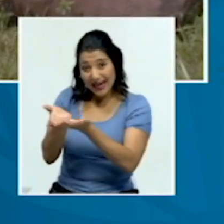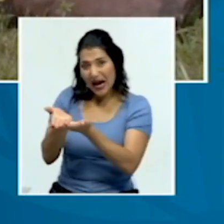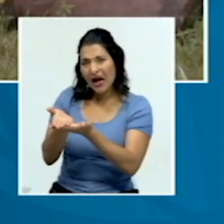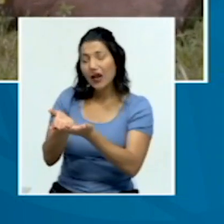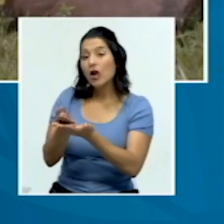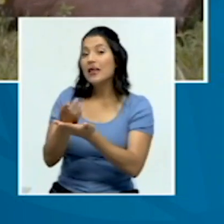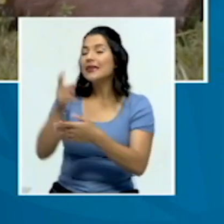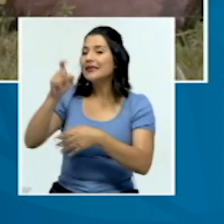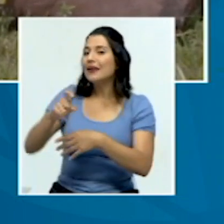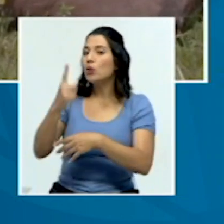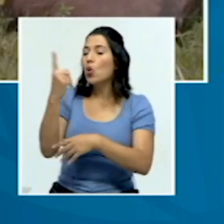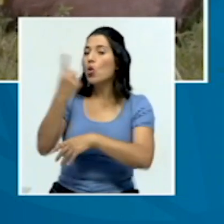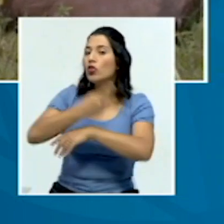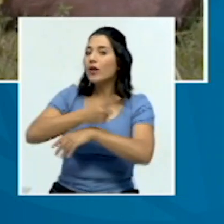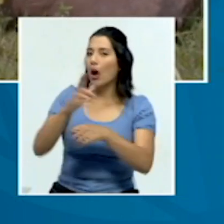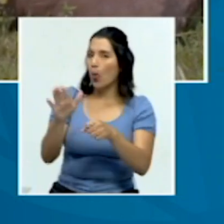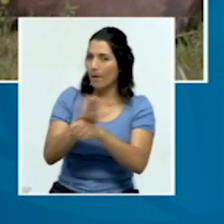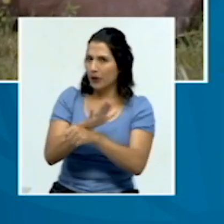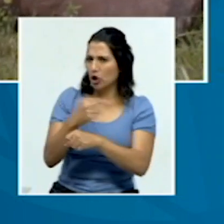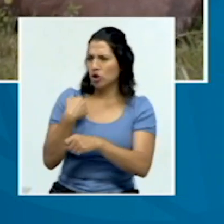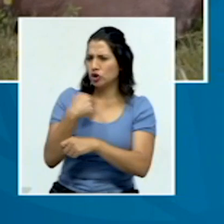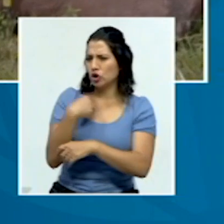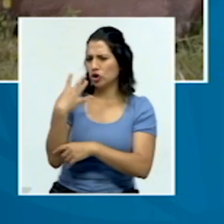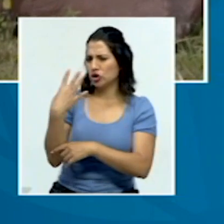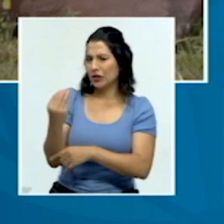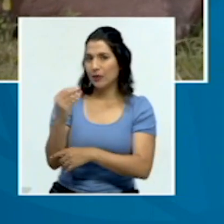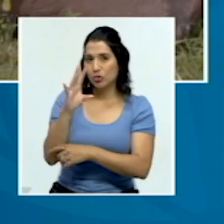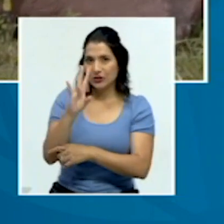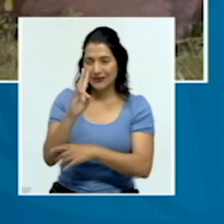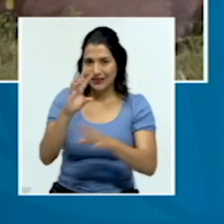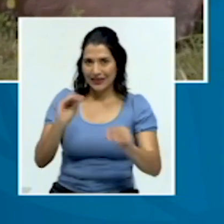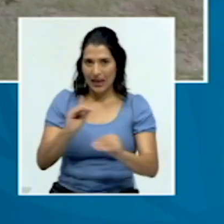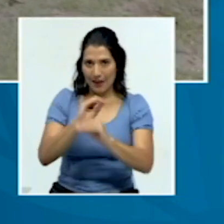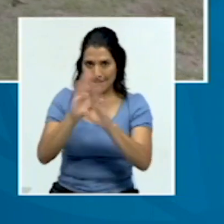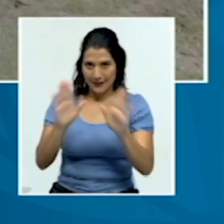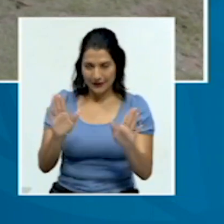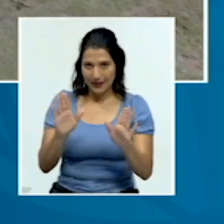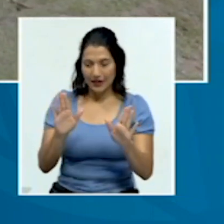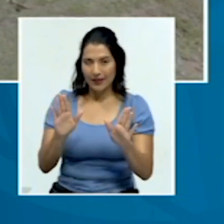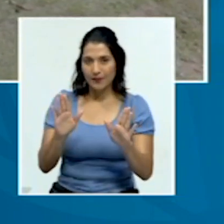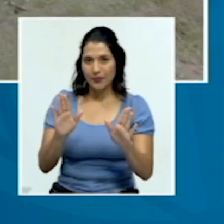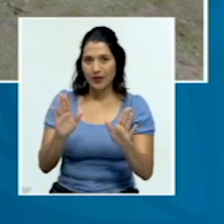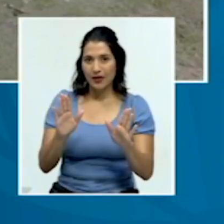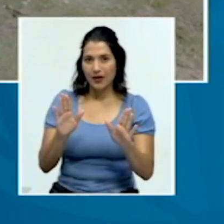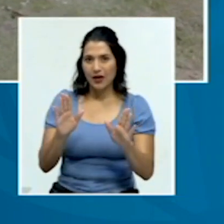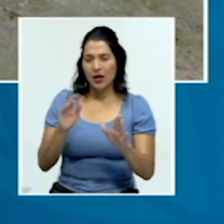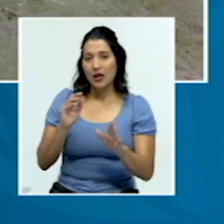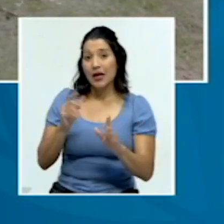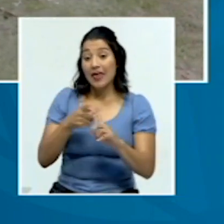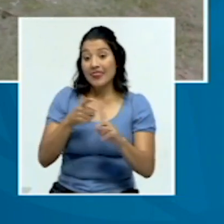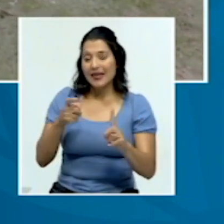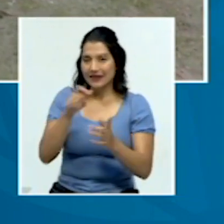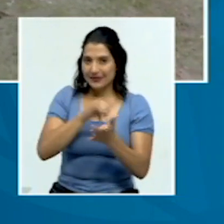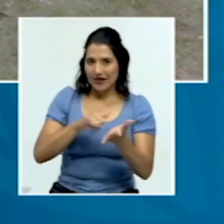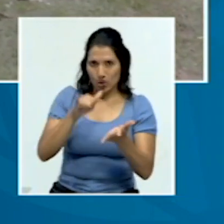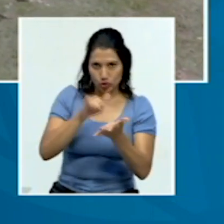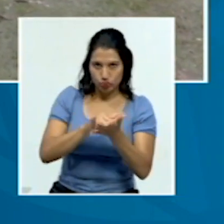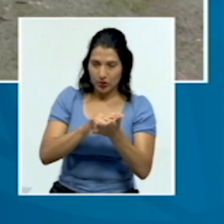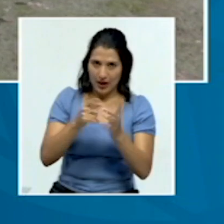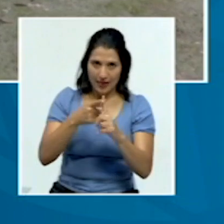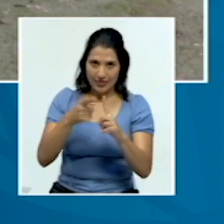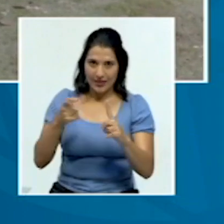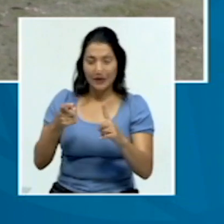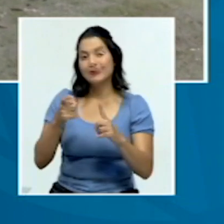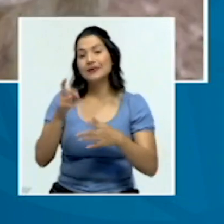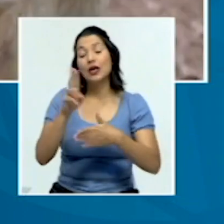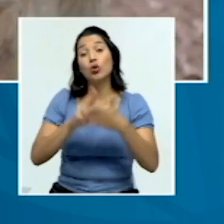de un día completo. Salimos aproximadamente a las siete de la mañana desde San José, desde las instalaciones de la